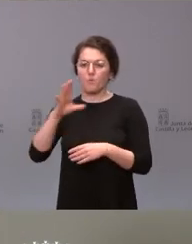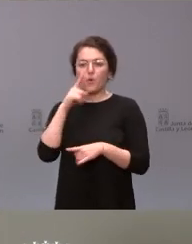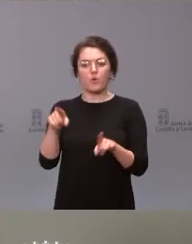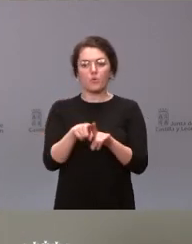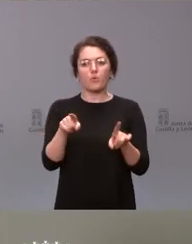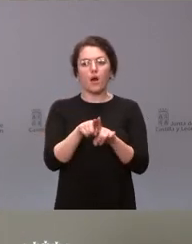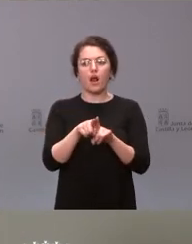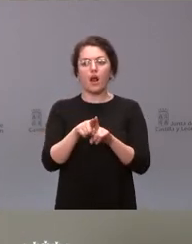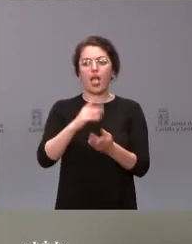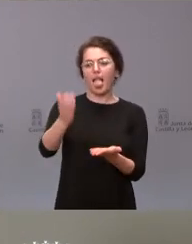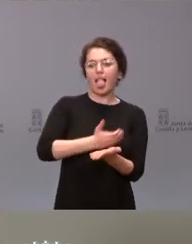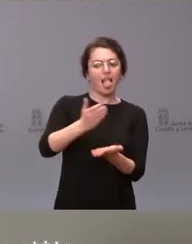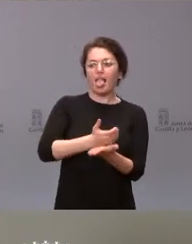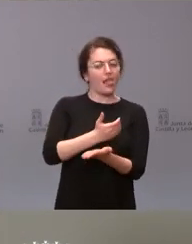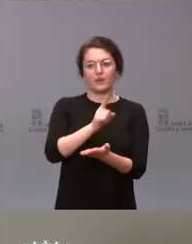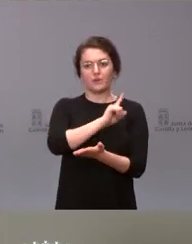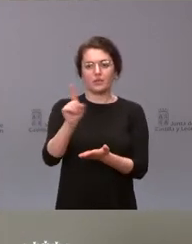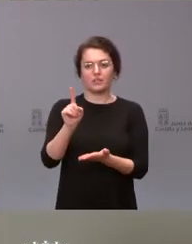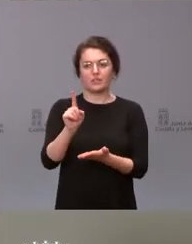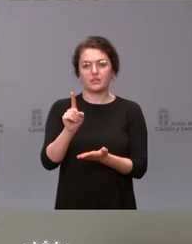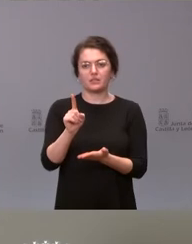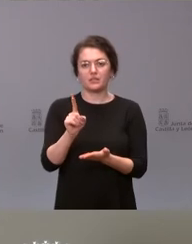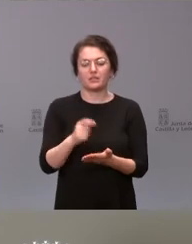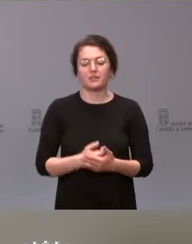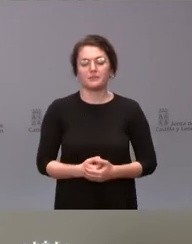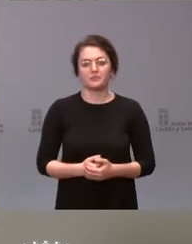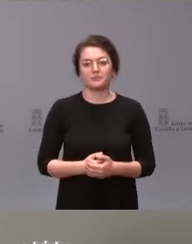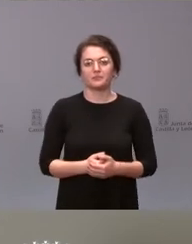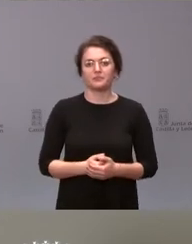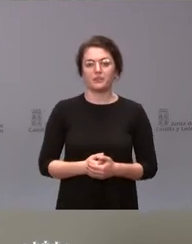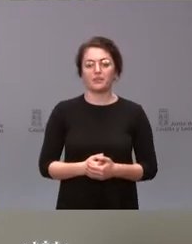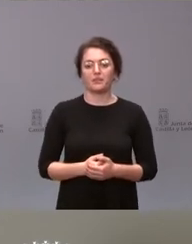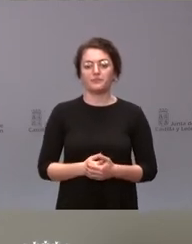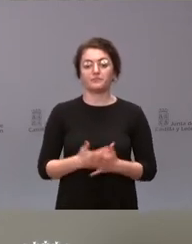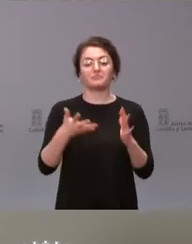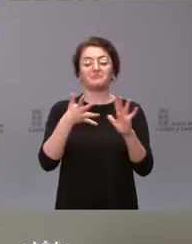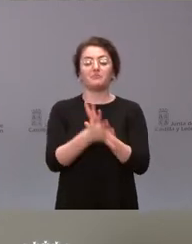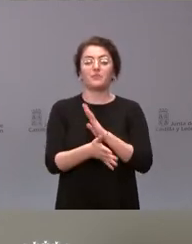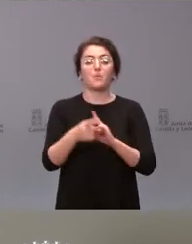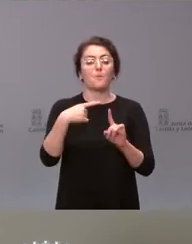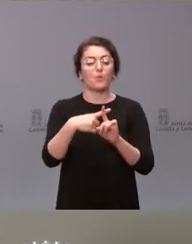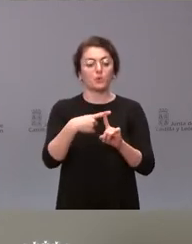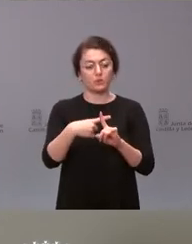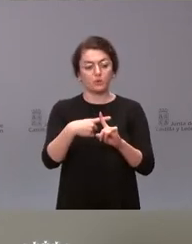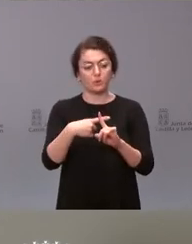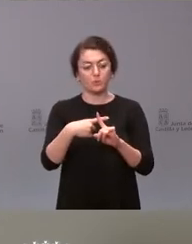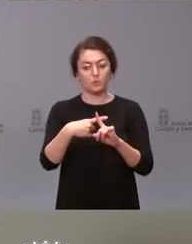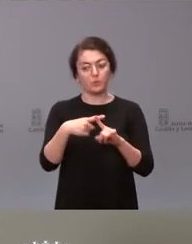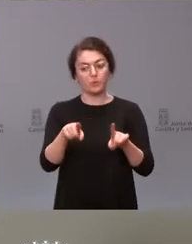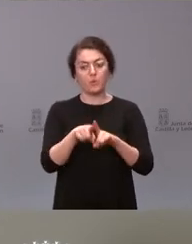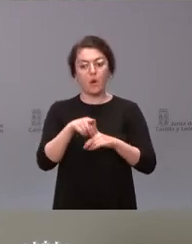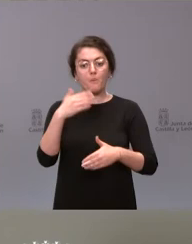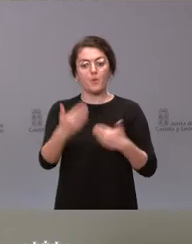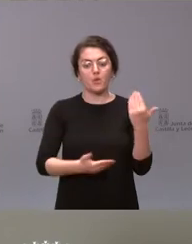tiene la Administración autonómica y las instituciones propias de la Administración autonómica pues siempre es bueno estar en constante proceso de